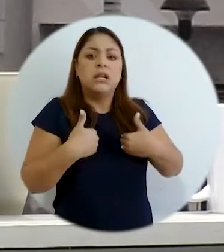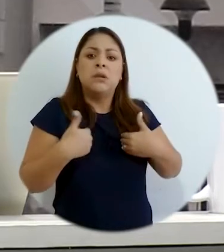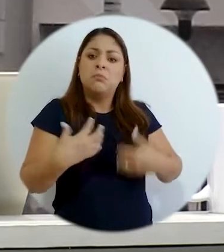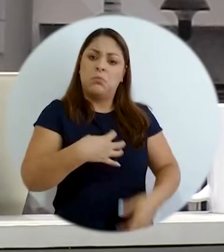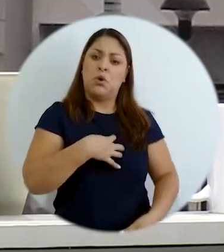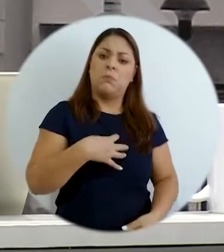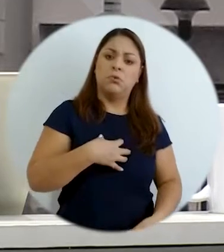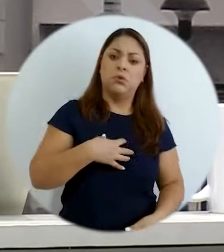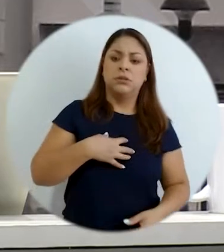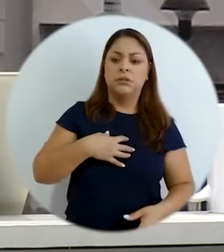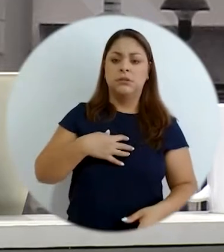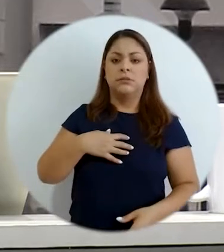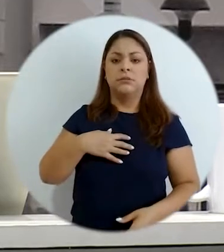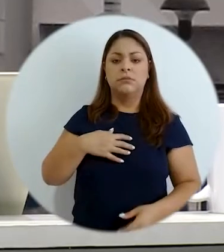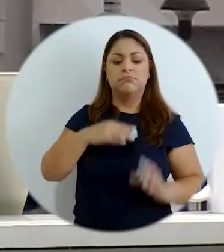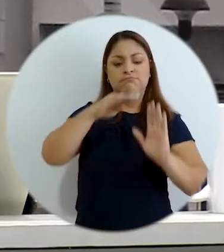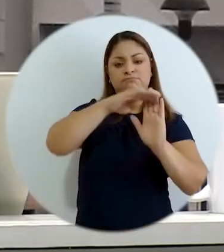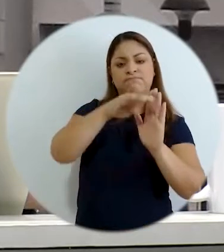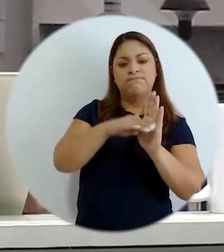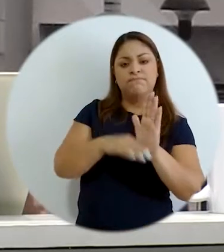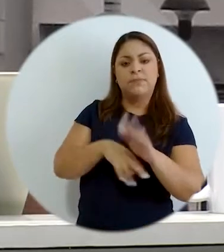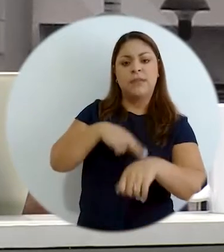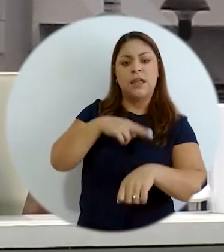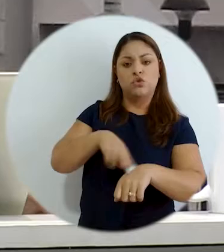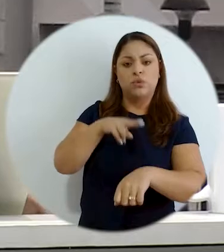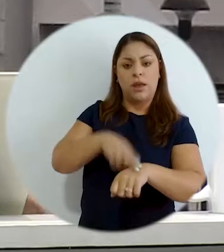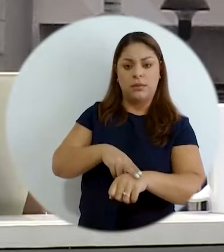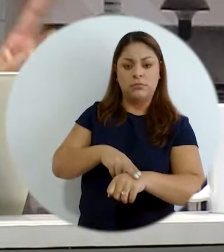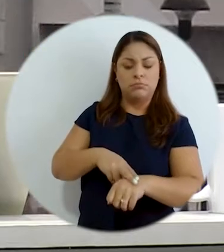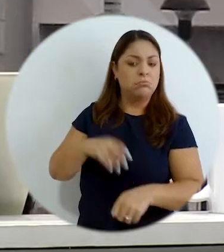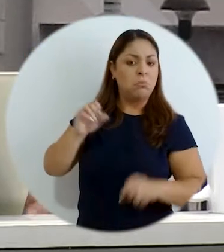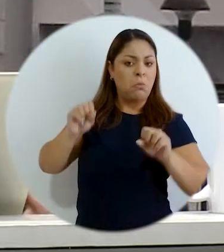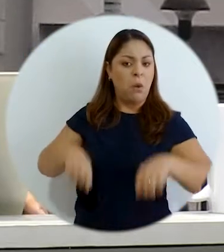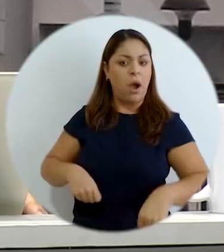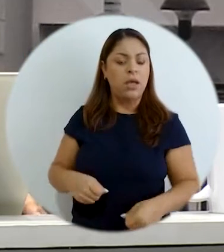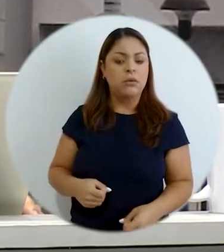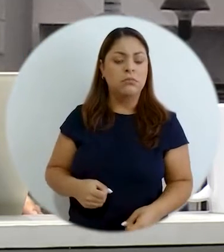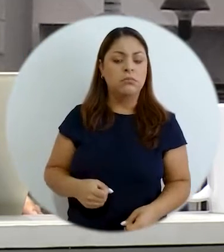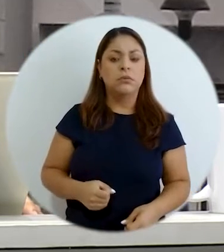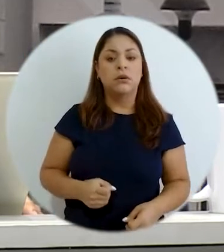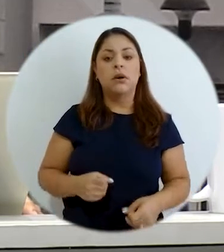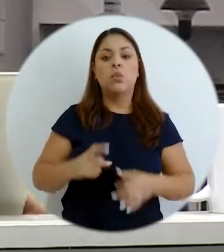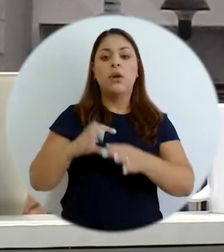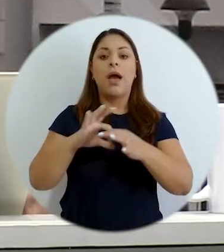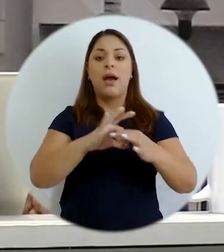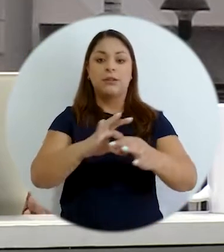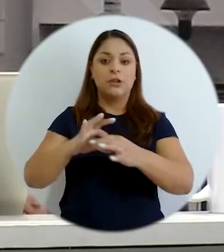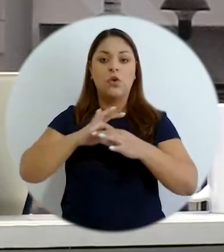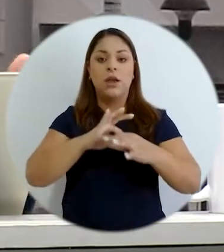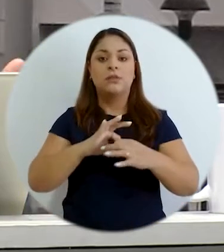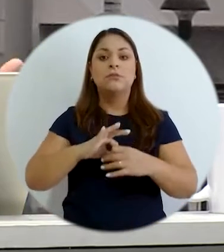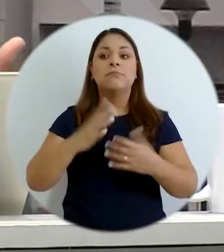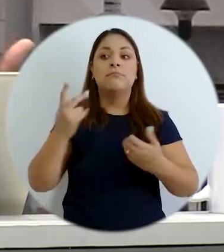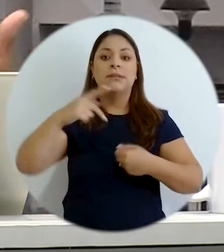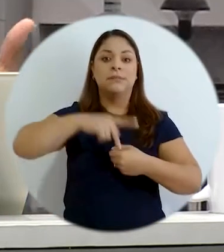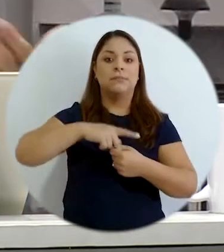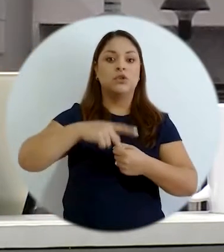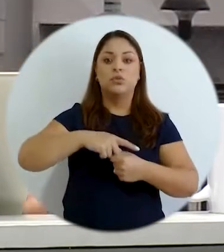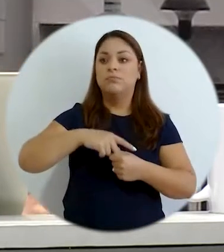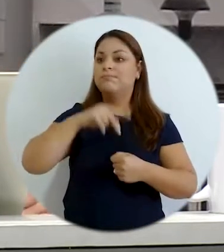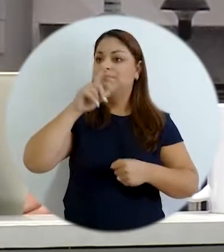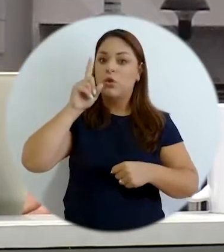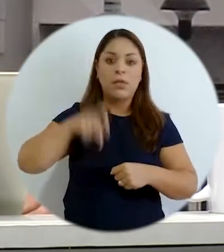indicadores regionales quiere por mí permitir tomar decisiones de esa articulación que va a mencionar Melvin una articulación donde entonces la